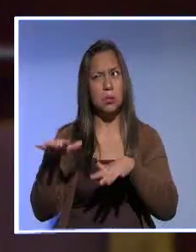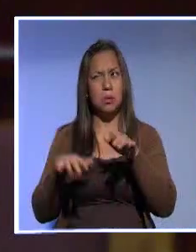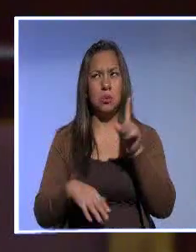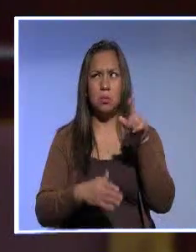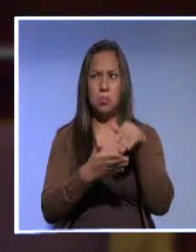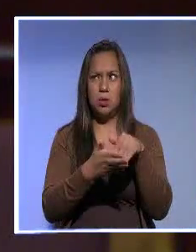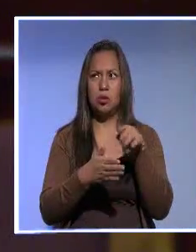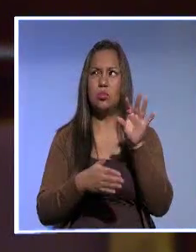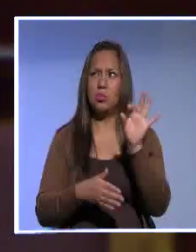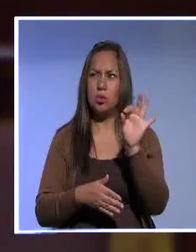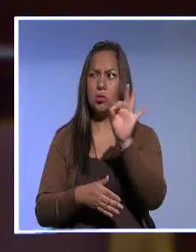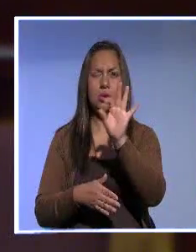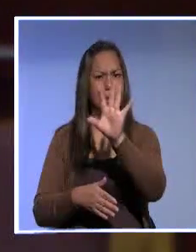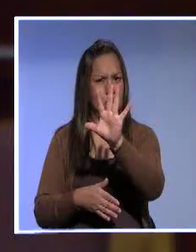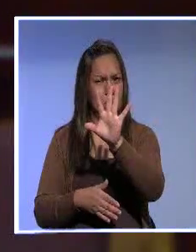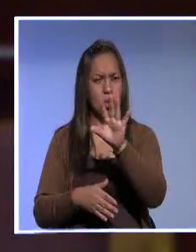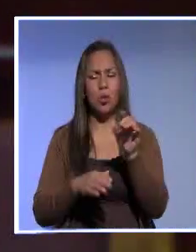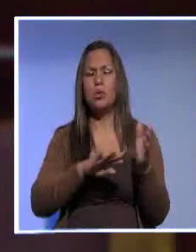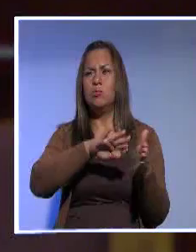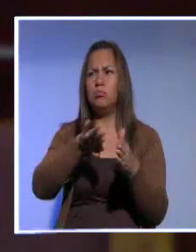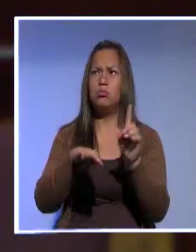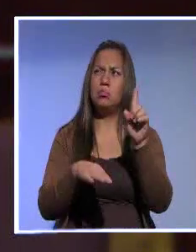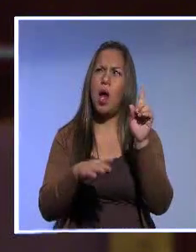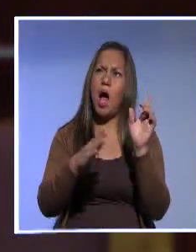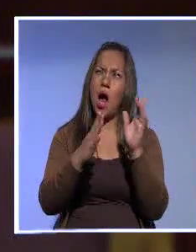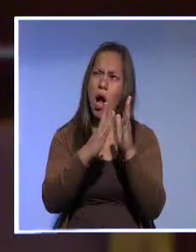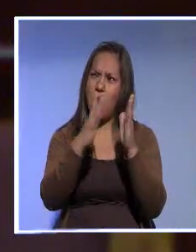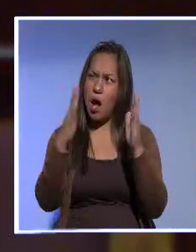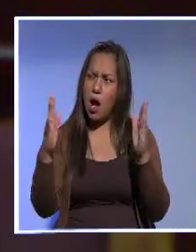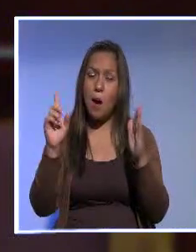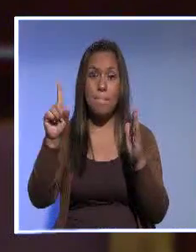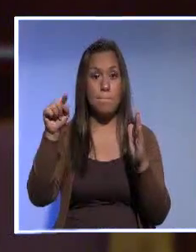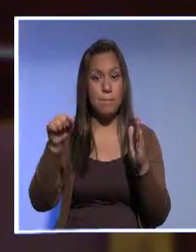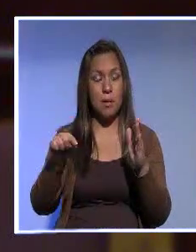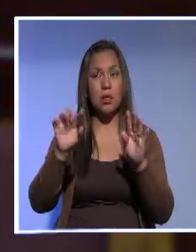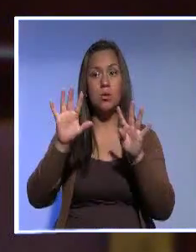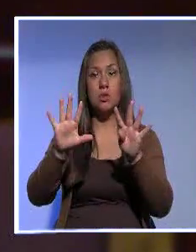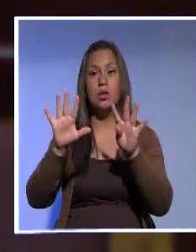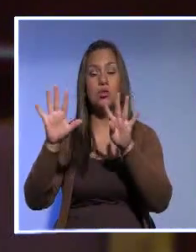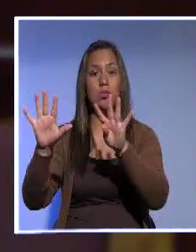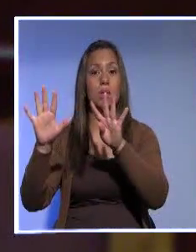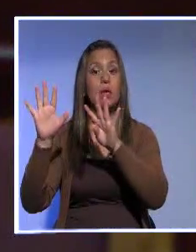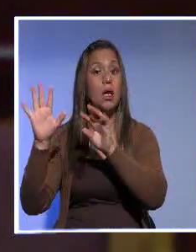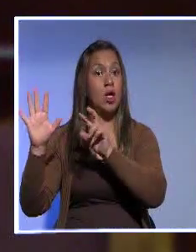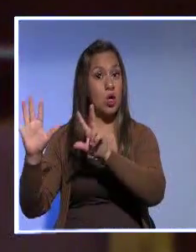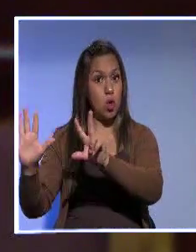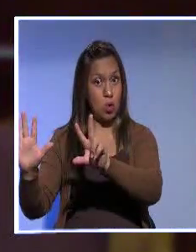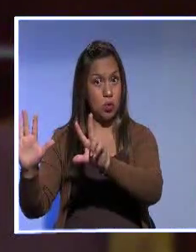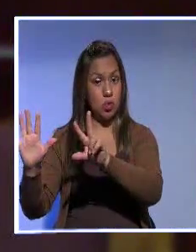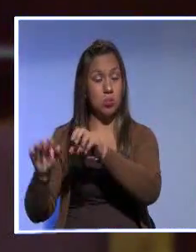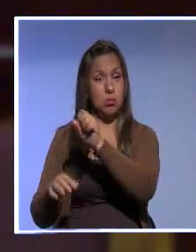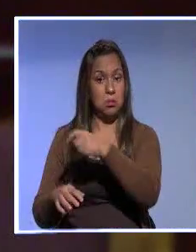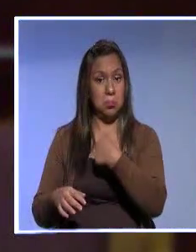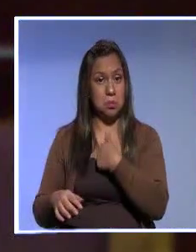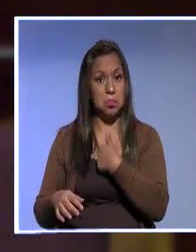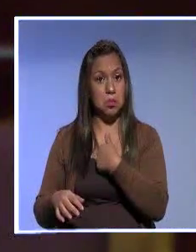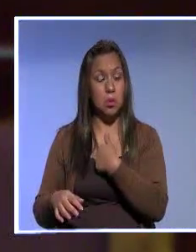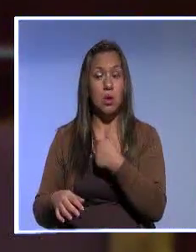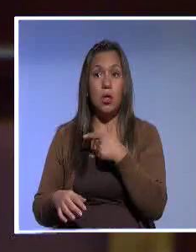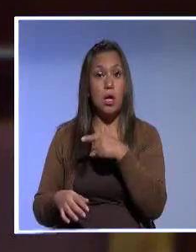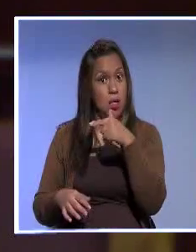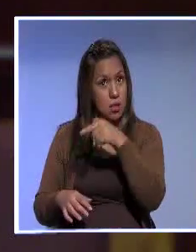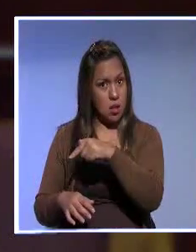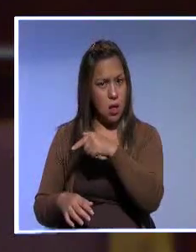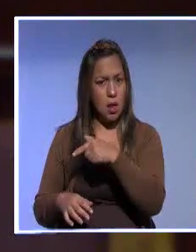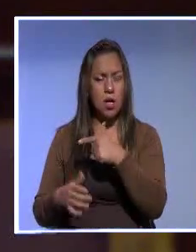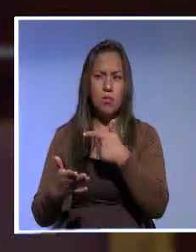yo fui el impulsor en ese tiempo para que los profesionales sean sindicalizados en áreas estratégicas. ¿Por qué